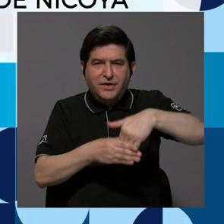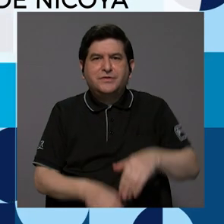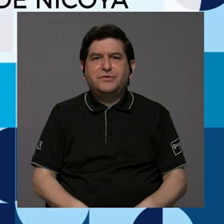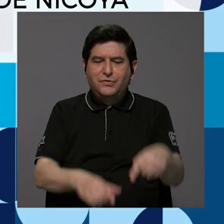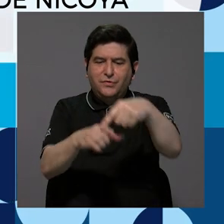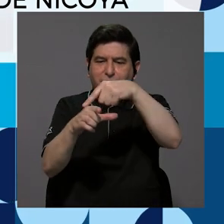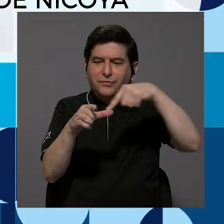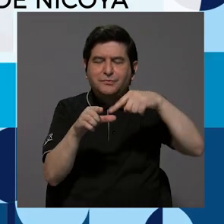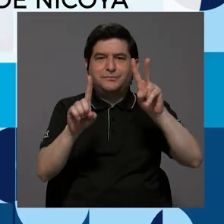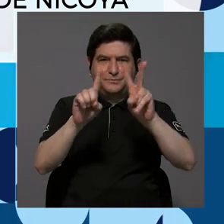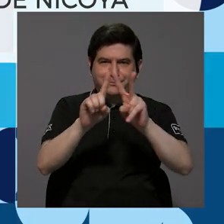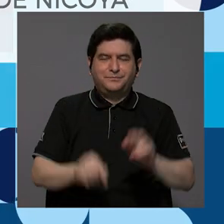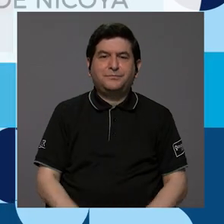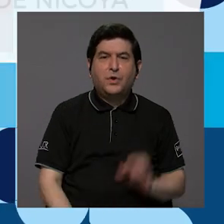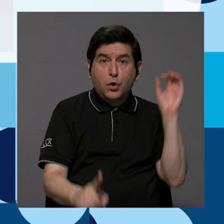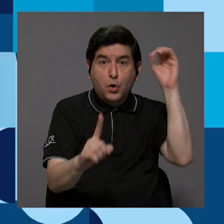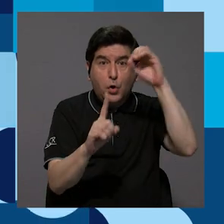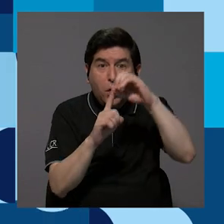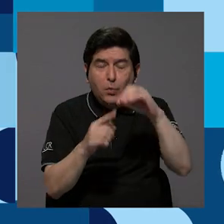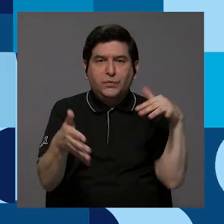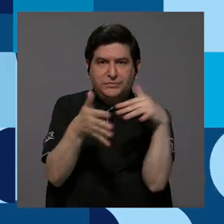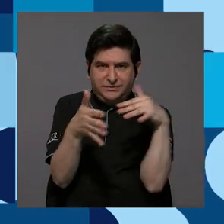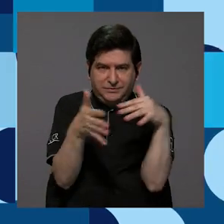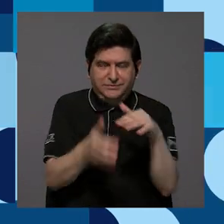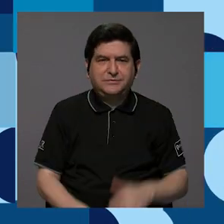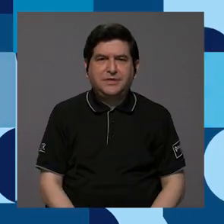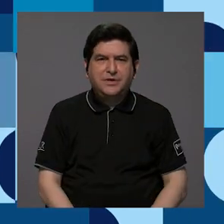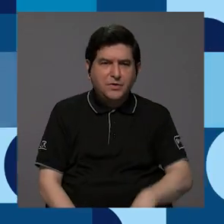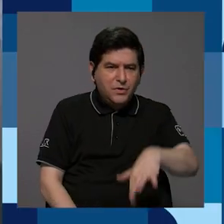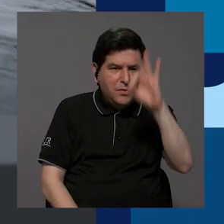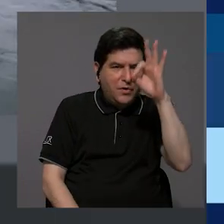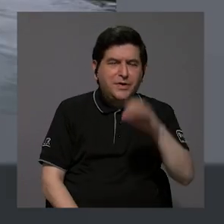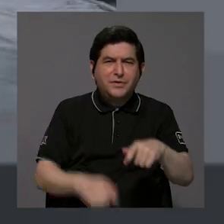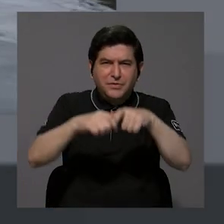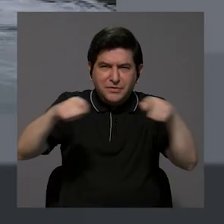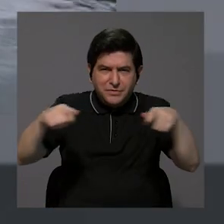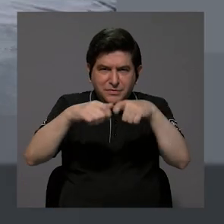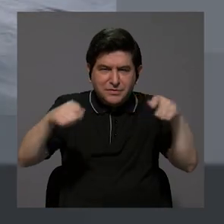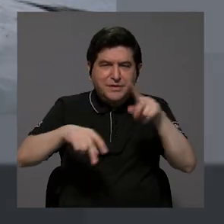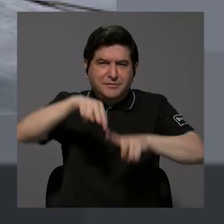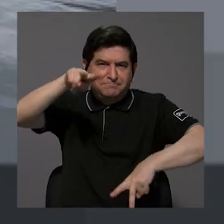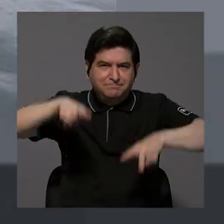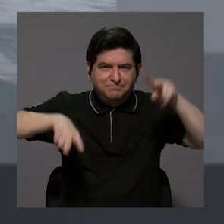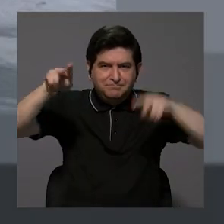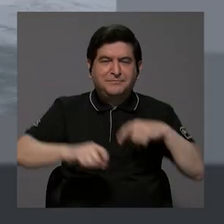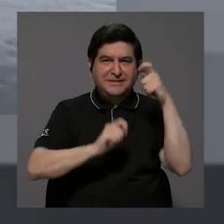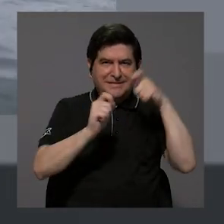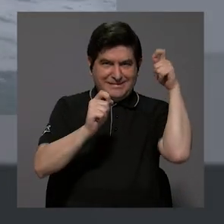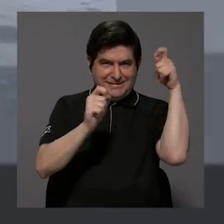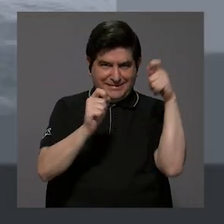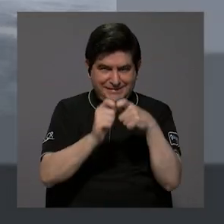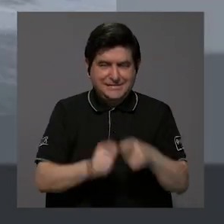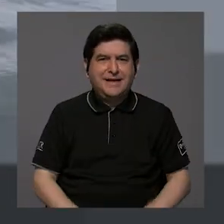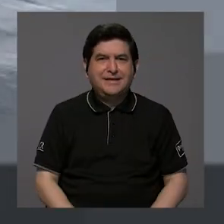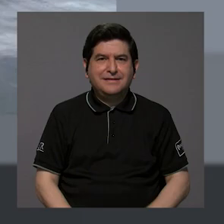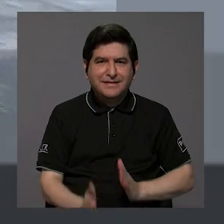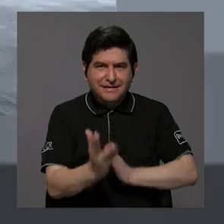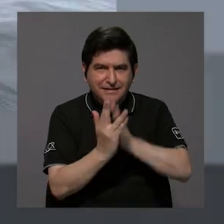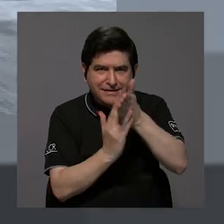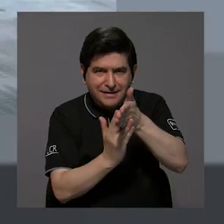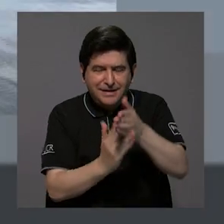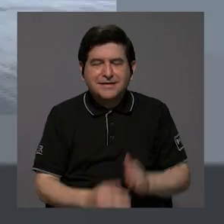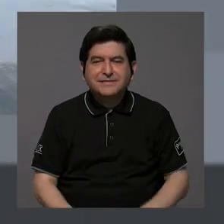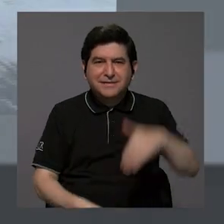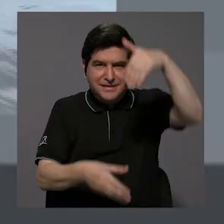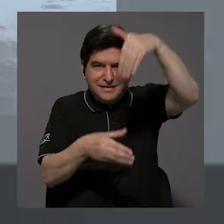de Nicoya. El objetivo de dicho estudio es obtener las medidas de esas variables, específicamente en la sección interna del